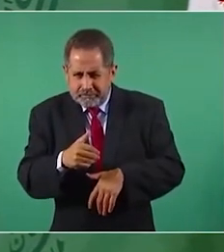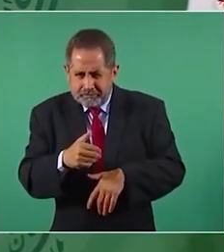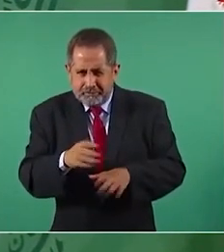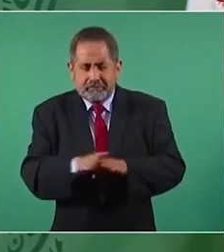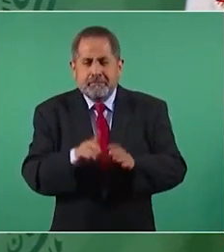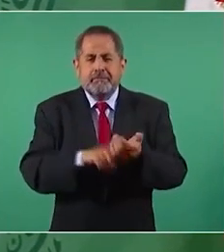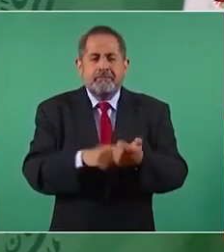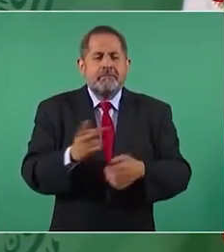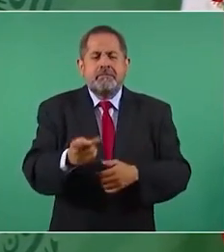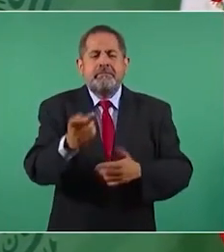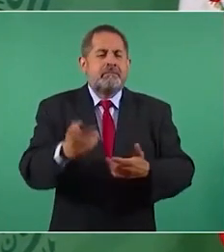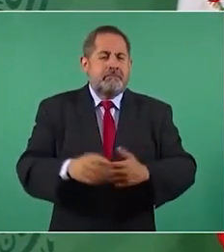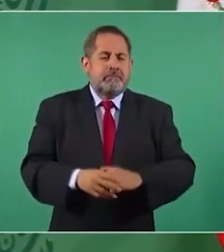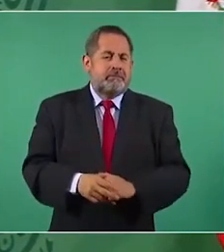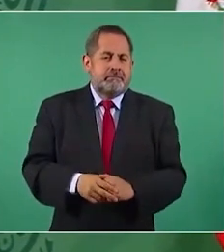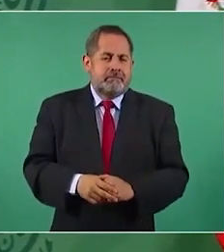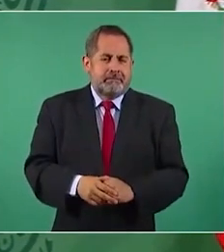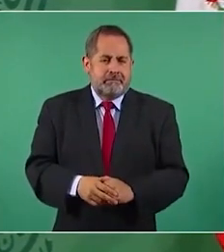pregunto